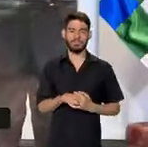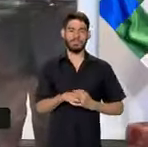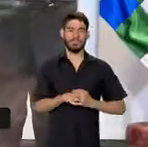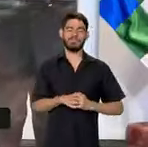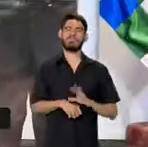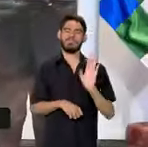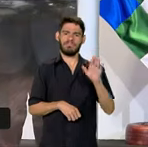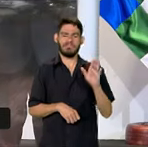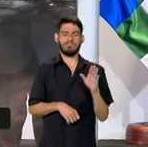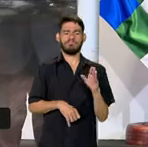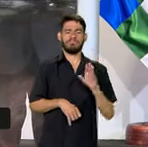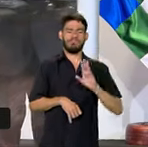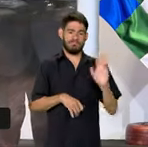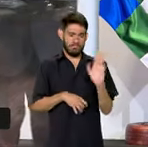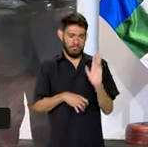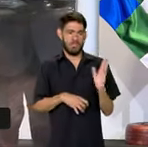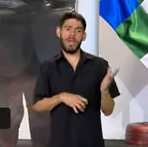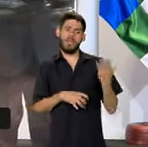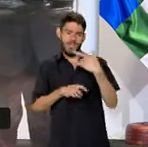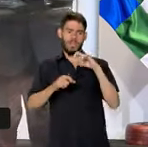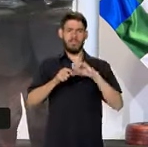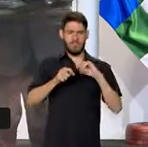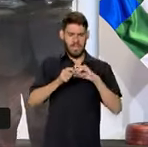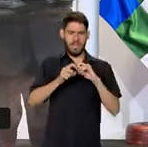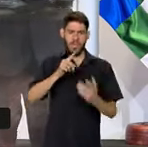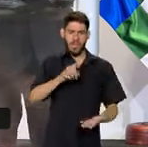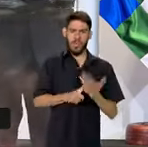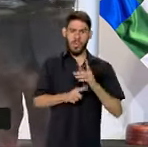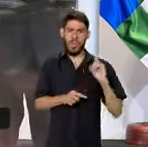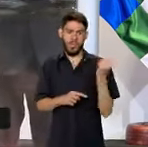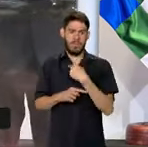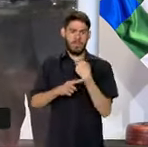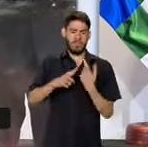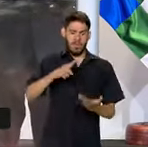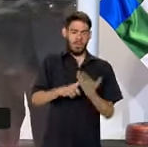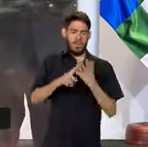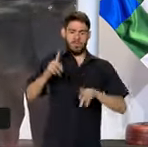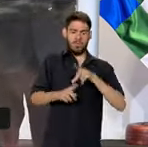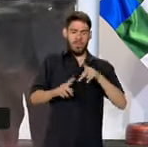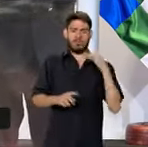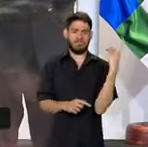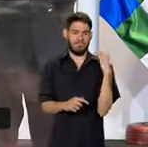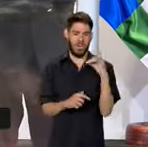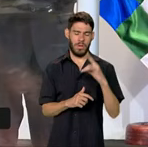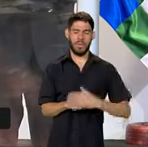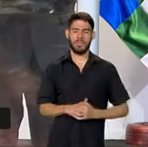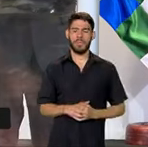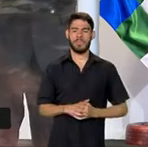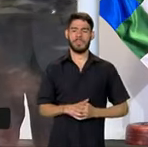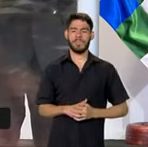hacer, compañero Lula, vamos hacer esto, este es nuestro compromiso, compromiso con el pueblo boliviano.